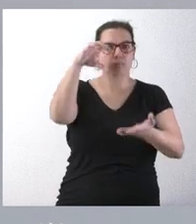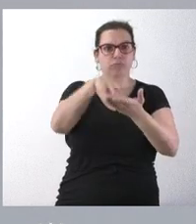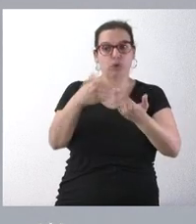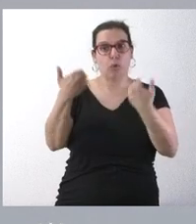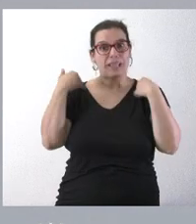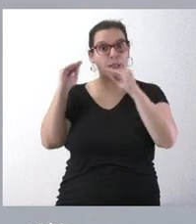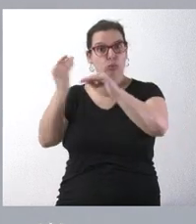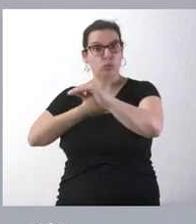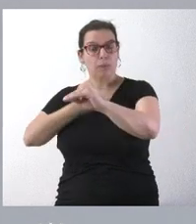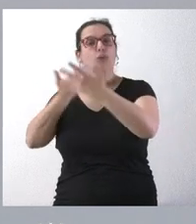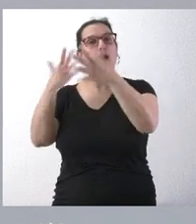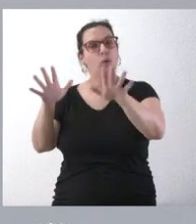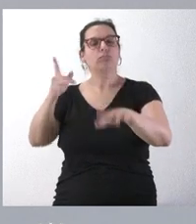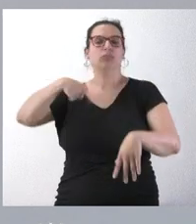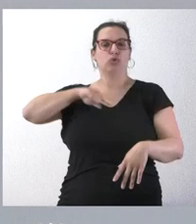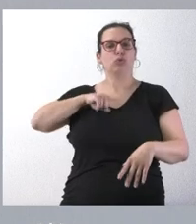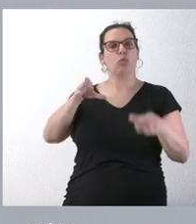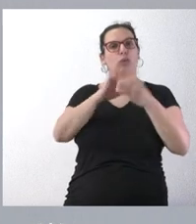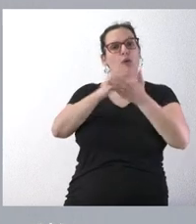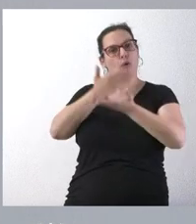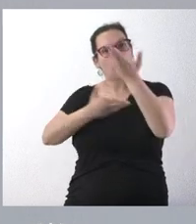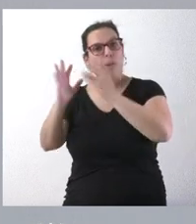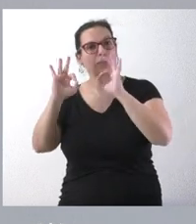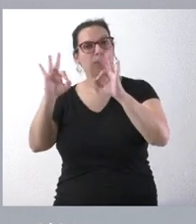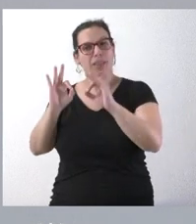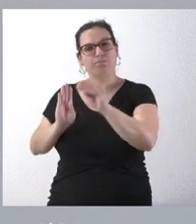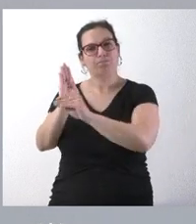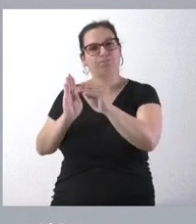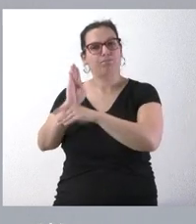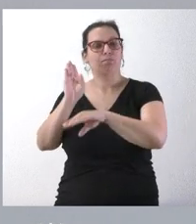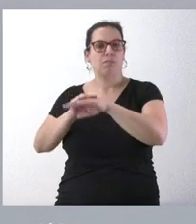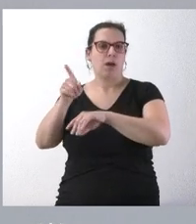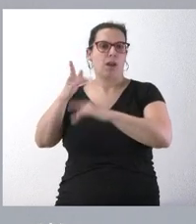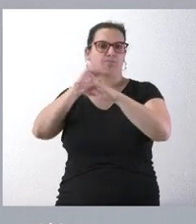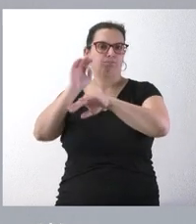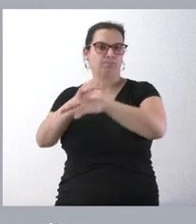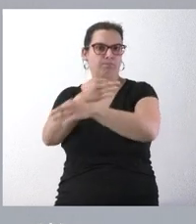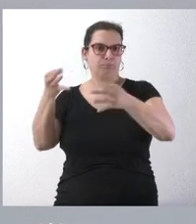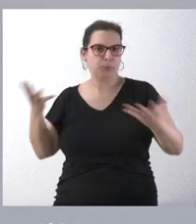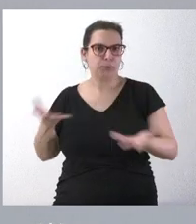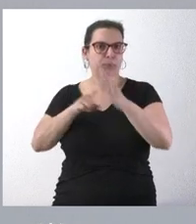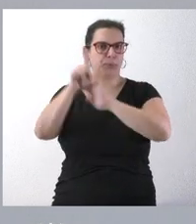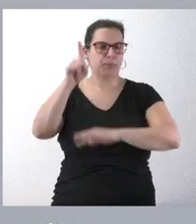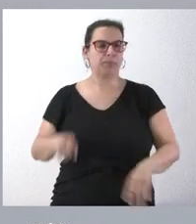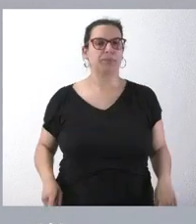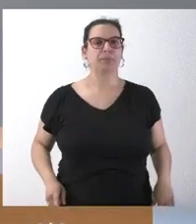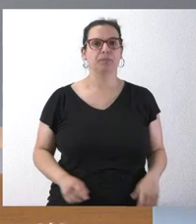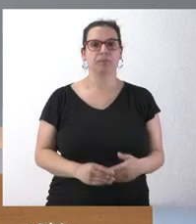municipales, pero donde la Junta de Castilla y León tiene una colaboración específica financiera que, sin lugar a dudas, contribuye a que estas inversiones se puedan llevar a cabo.